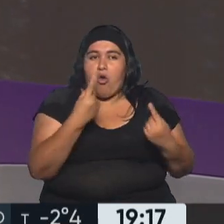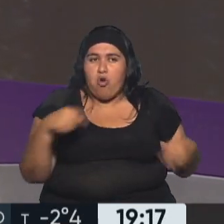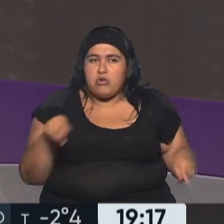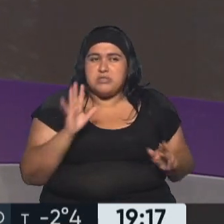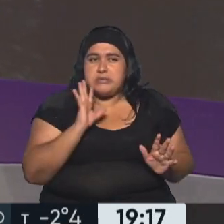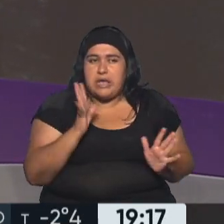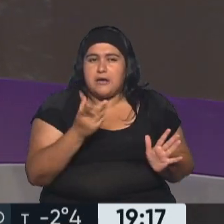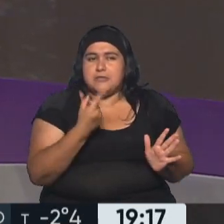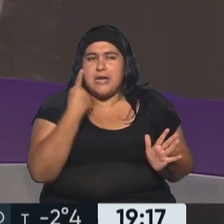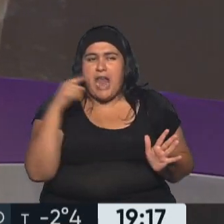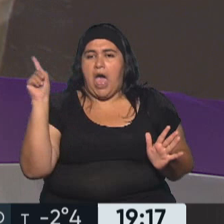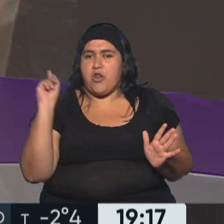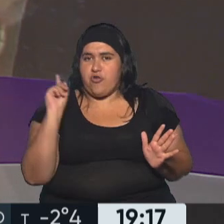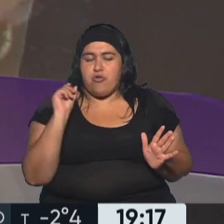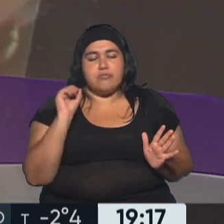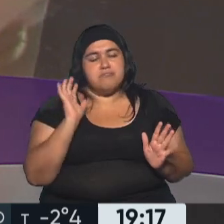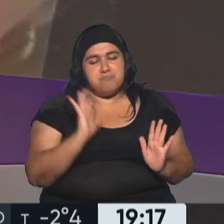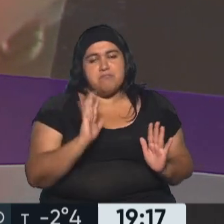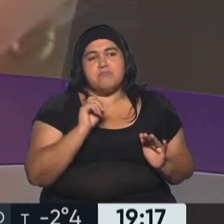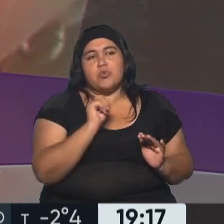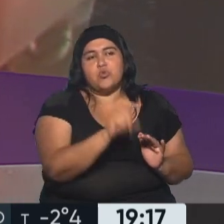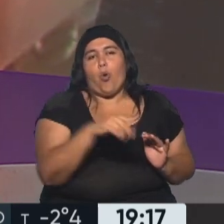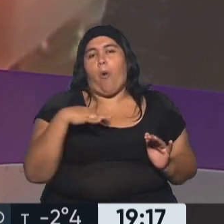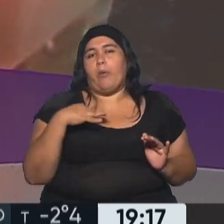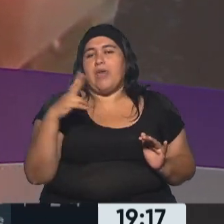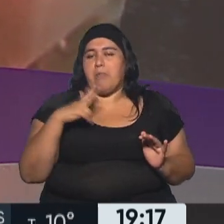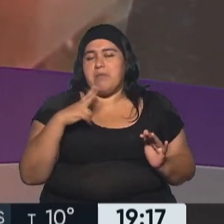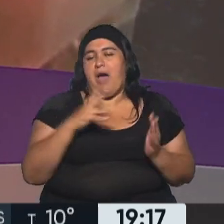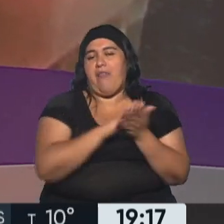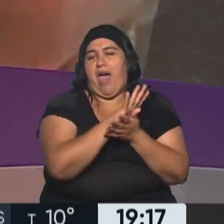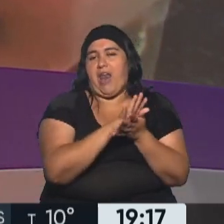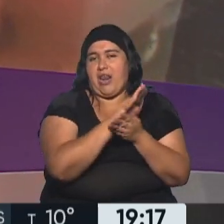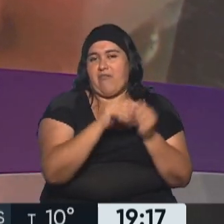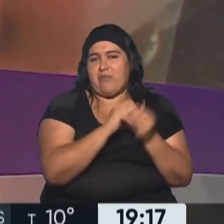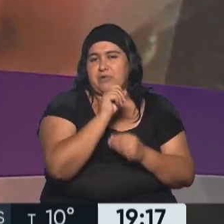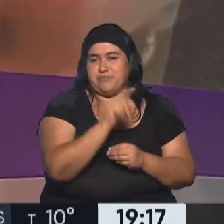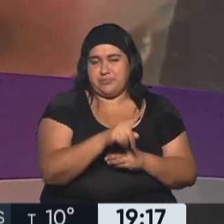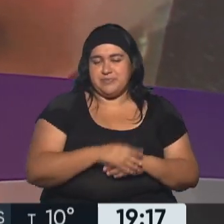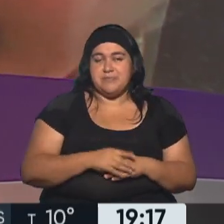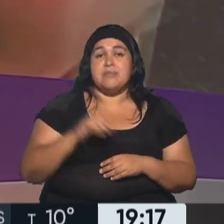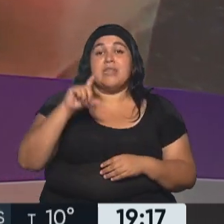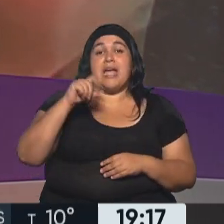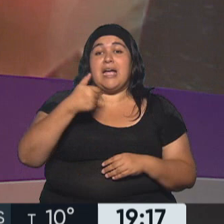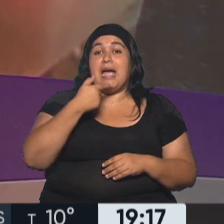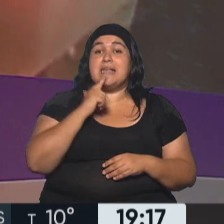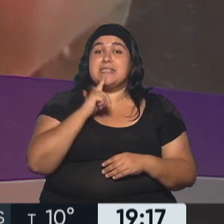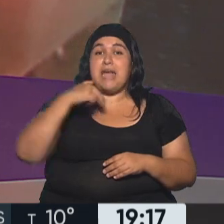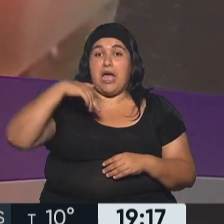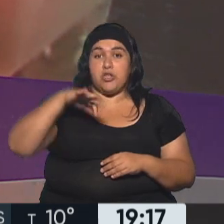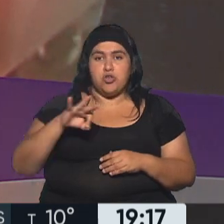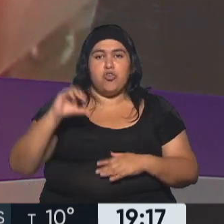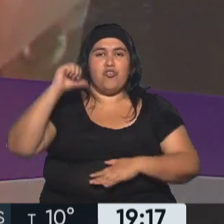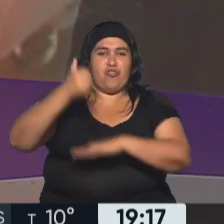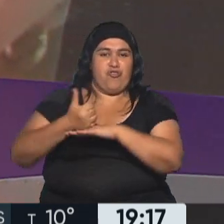orden netamente privado. Tendrá que resolver ella con su familia. Pero, informe de Daniel Castaño, que está, porque está todavía, en este